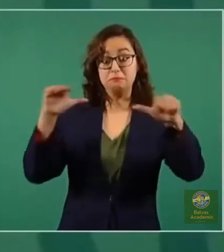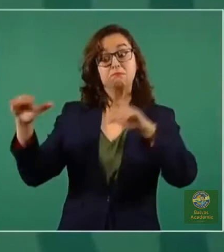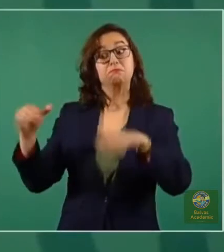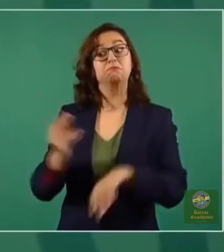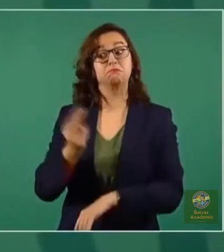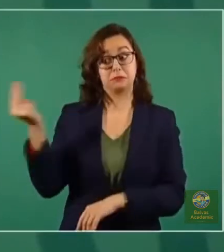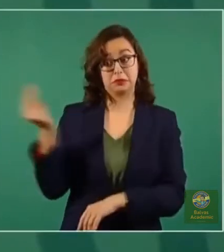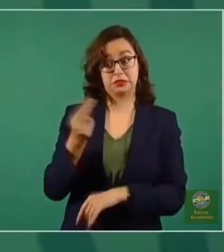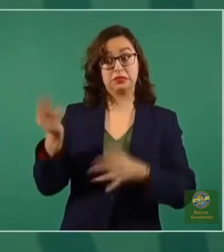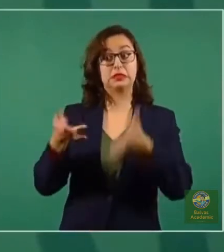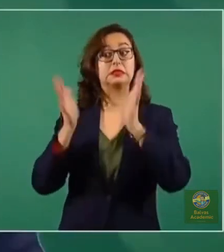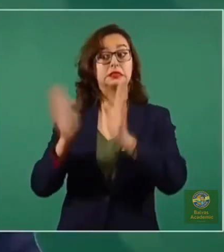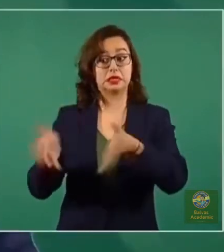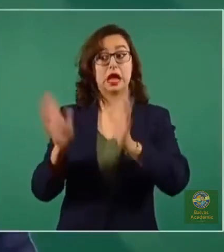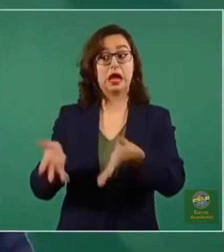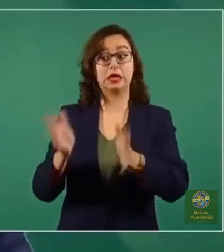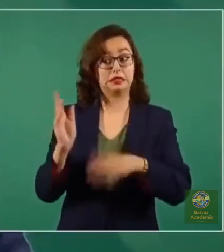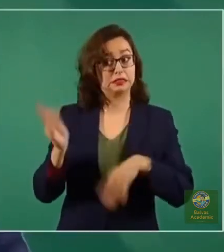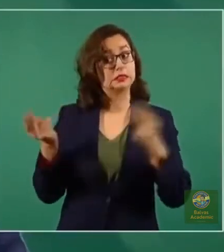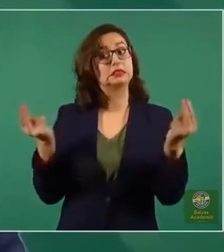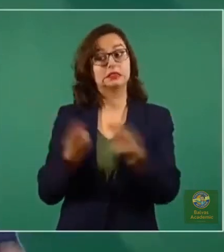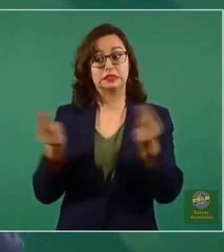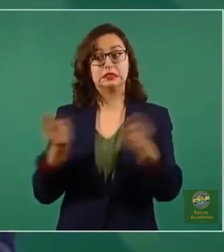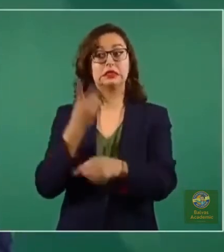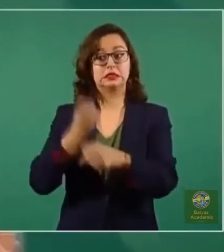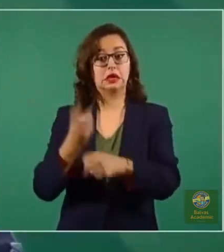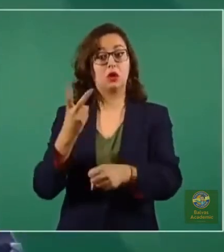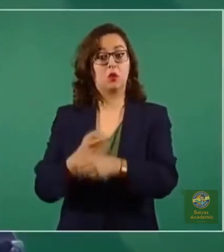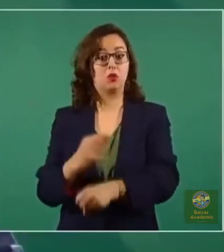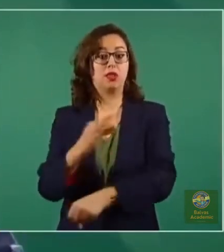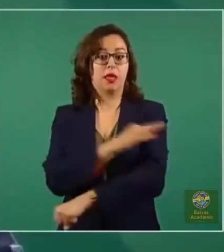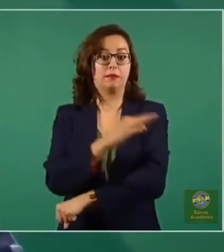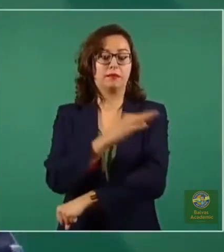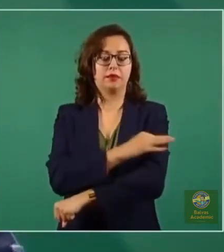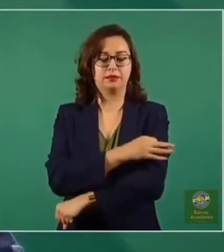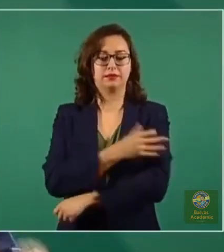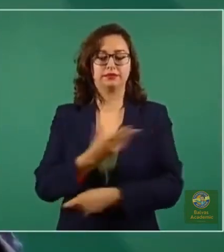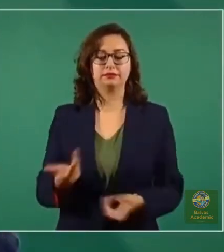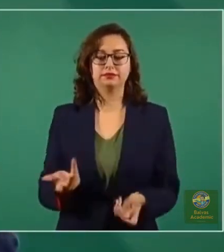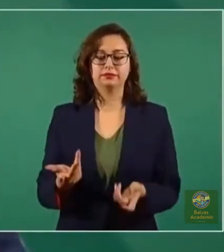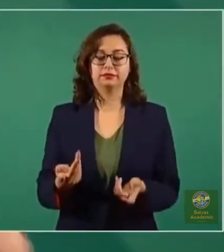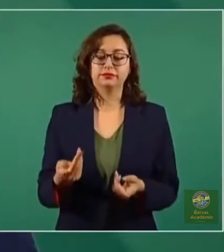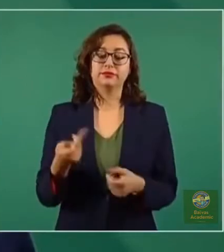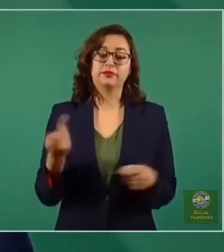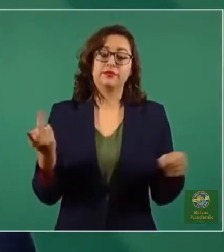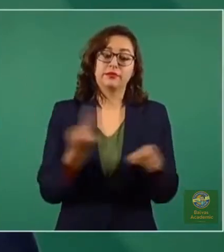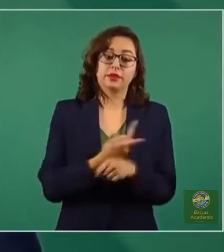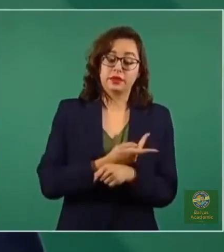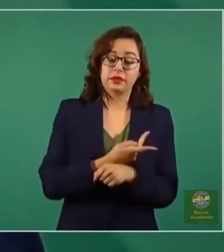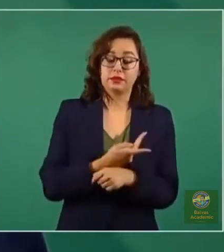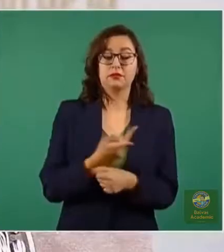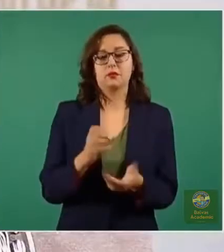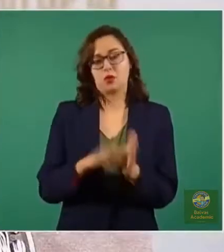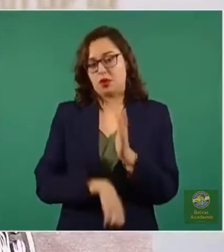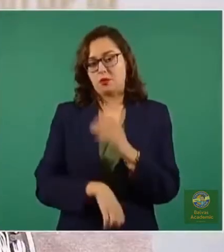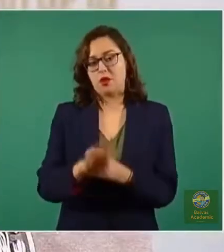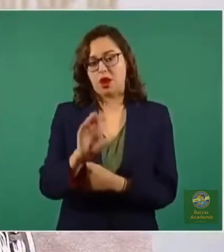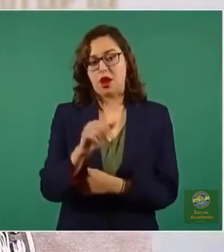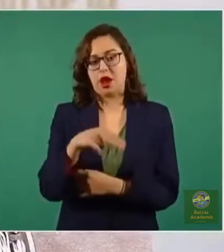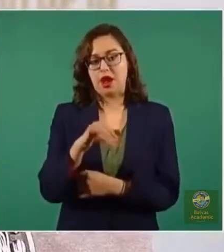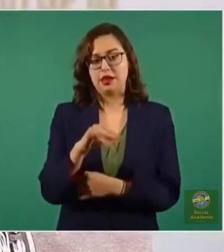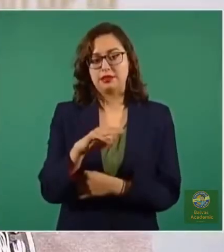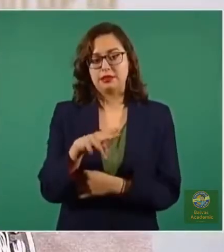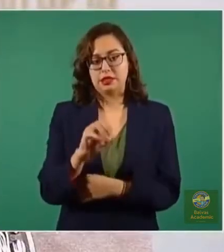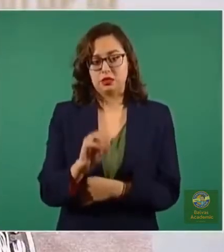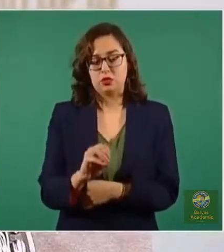se necesita ya esta segunda dosis, por ejemplo, para la vacuna CanSino. En el caso de la vacuna CanSino, la propia